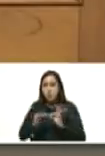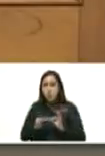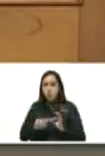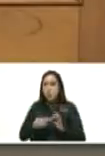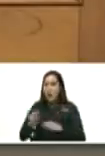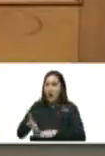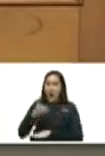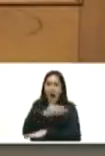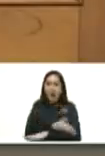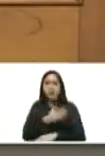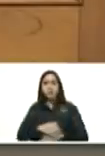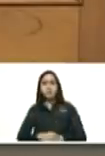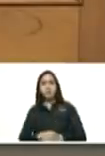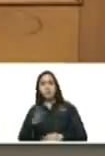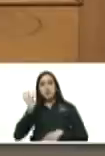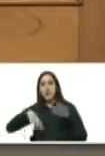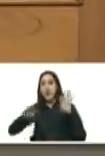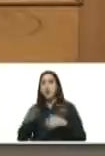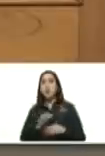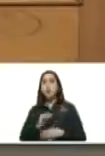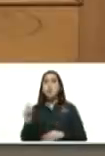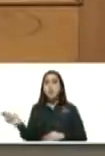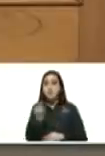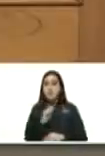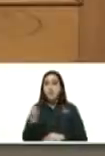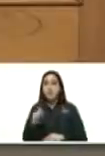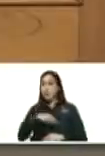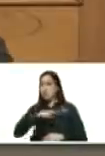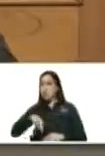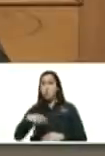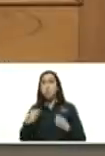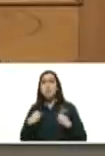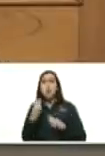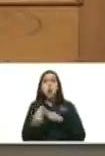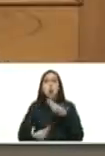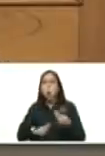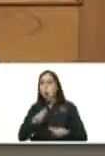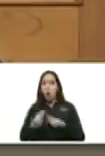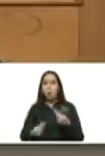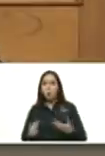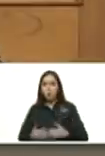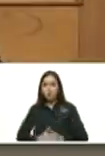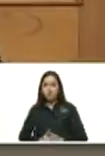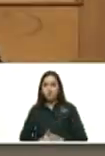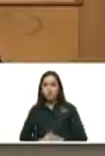años 14 meses ¿cómo sobrevivimos? ¿cómo vivimos?